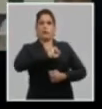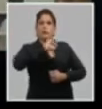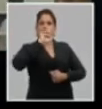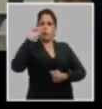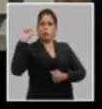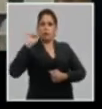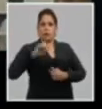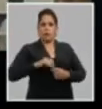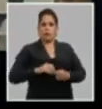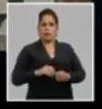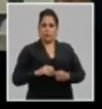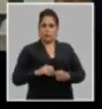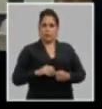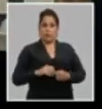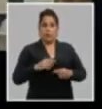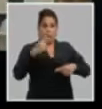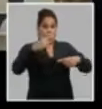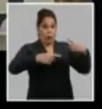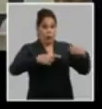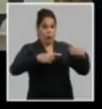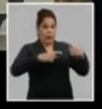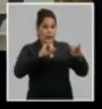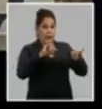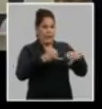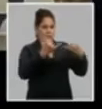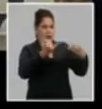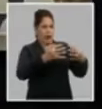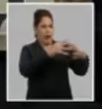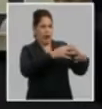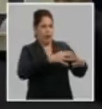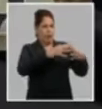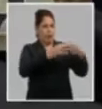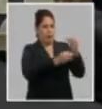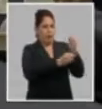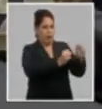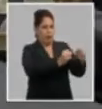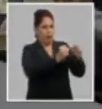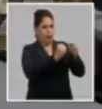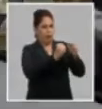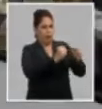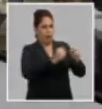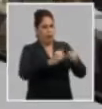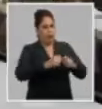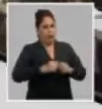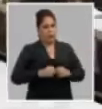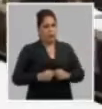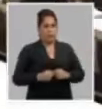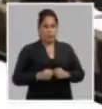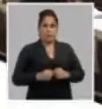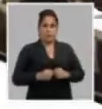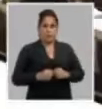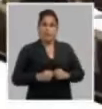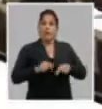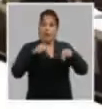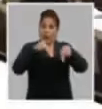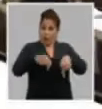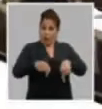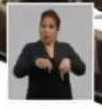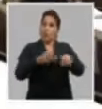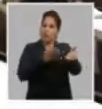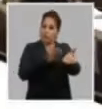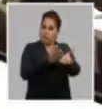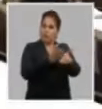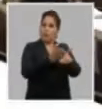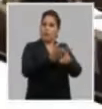invictos contra ese imperio superpoderoso y que aún se